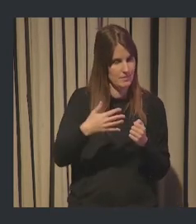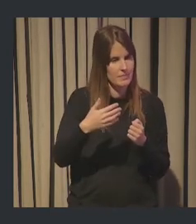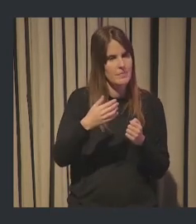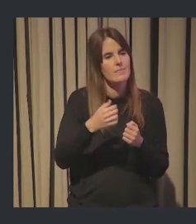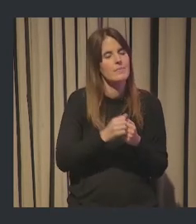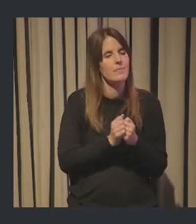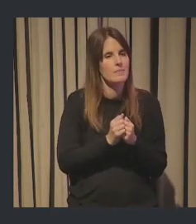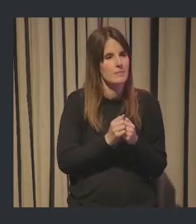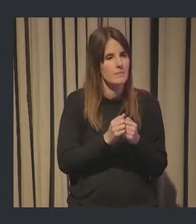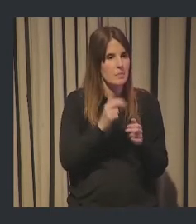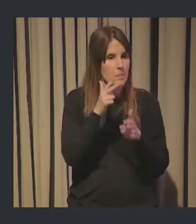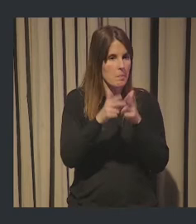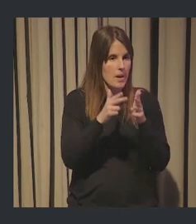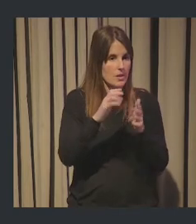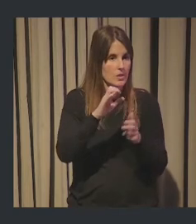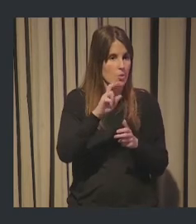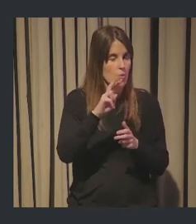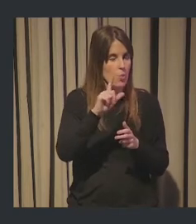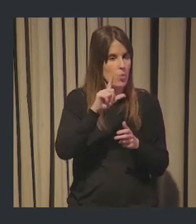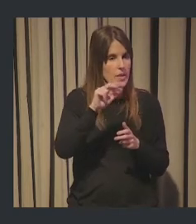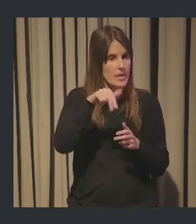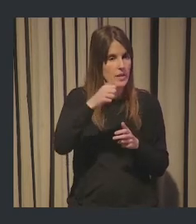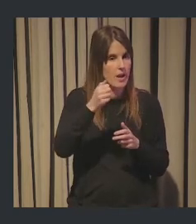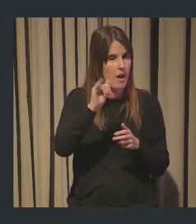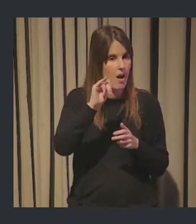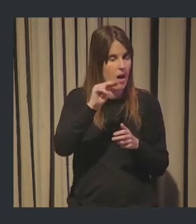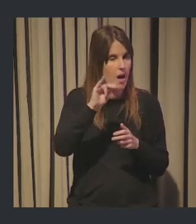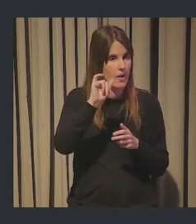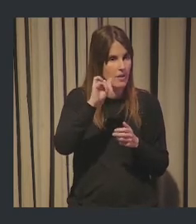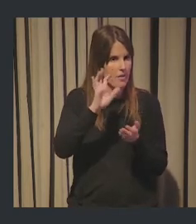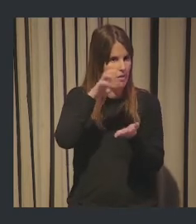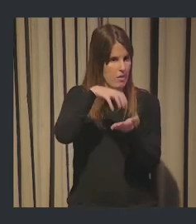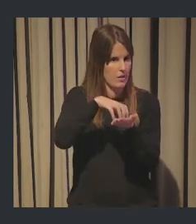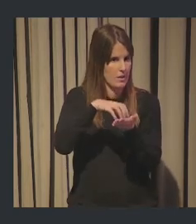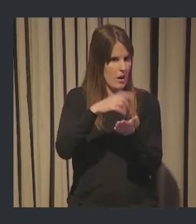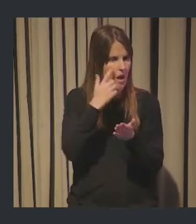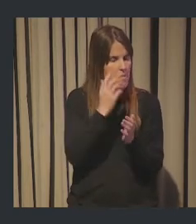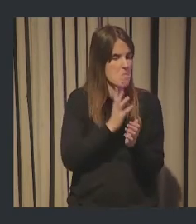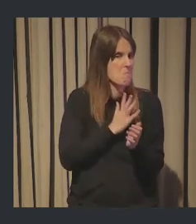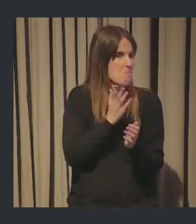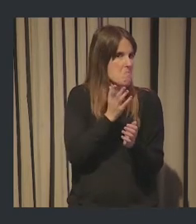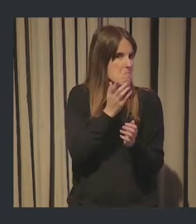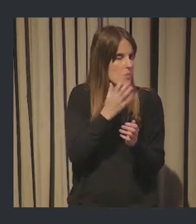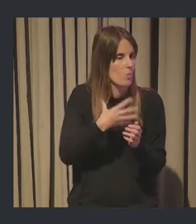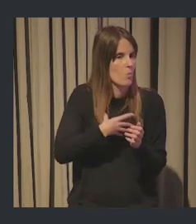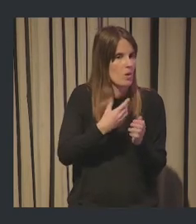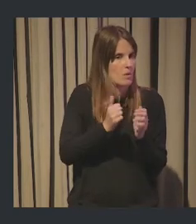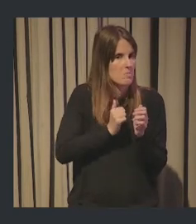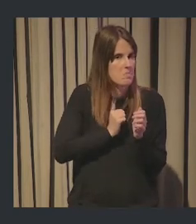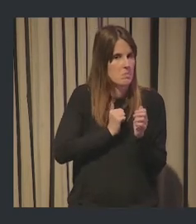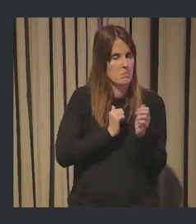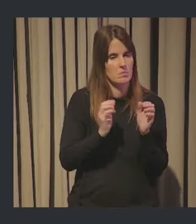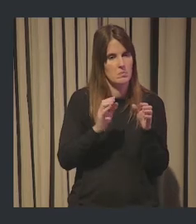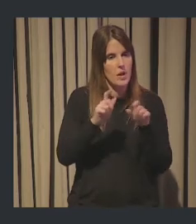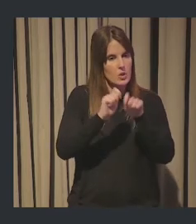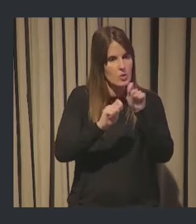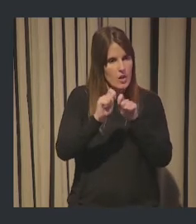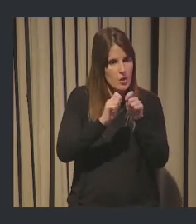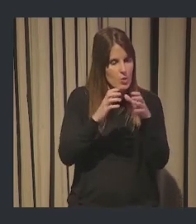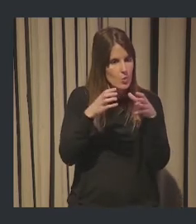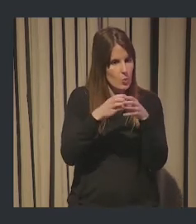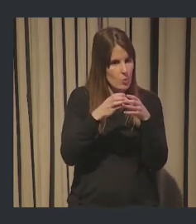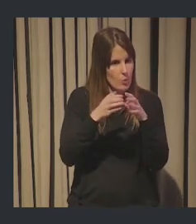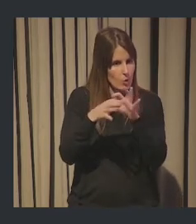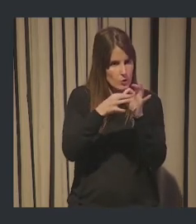¿Vale? Y el food cluster, ¿vale? Entonces, podríais encontrar también la posibilidad de explorar en una asociación, cluster, en una organización,